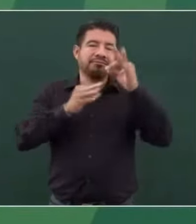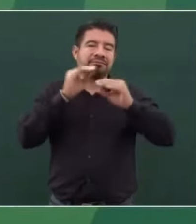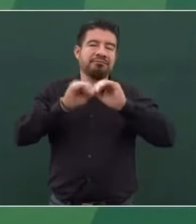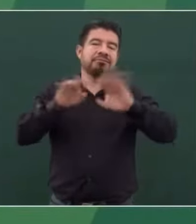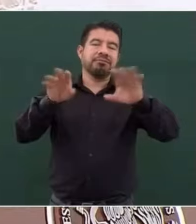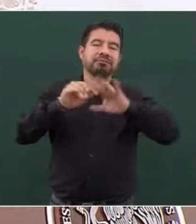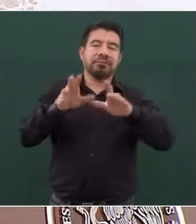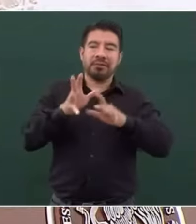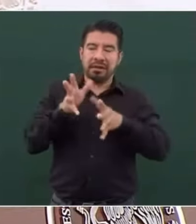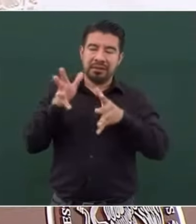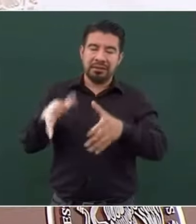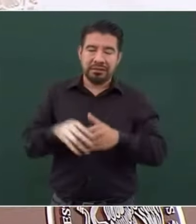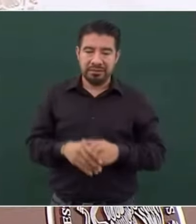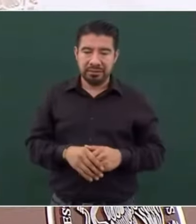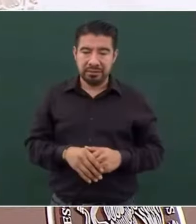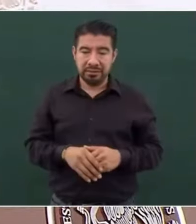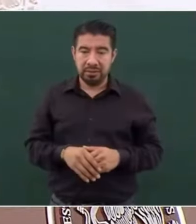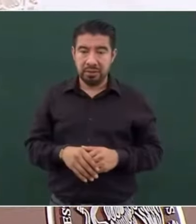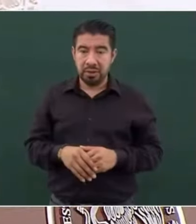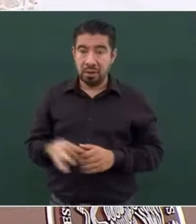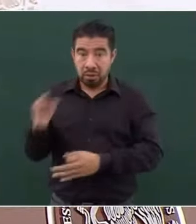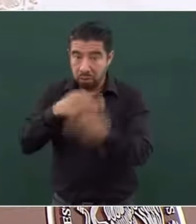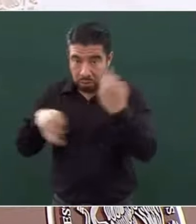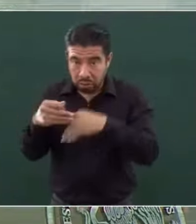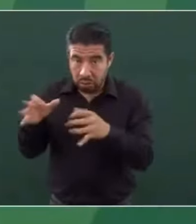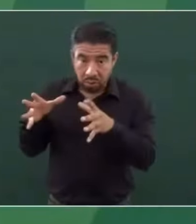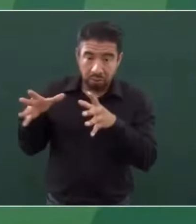lo está exponiendo y está hablando con la verdad.